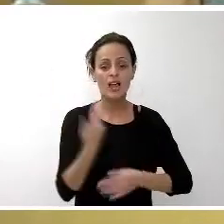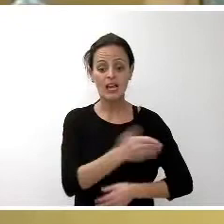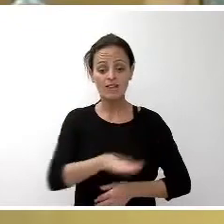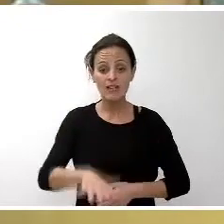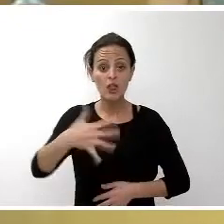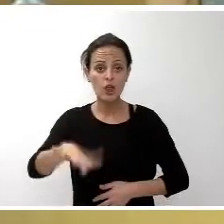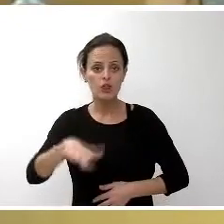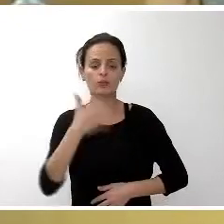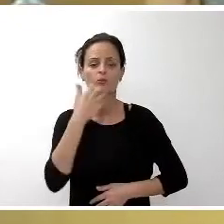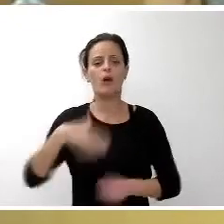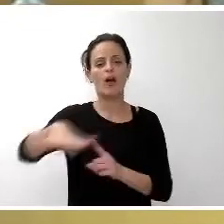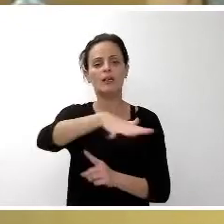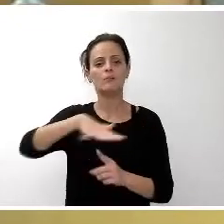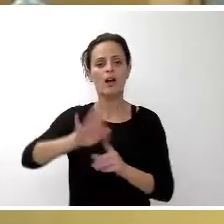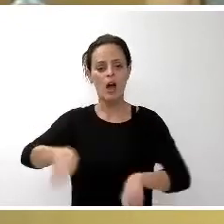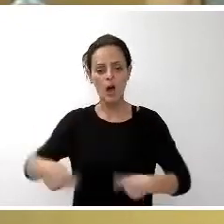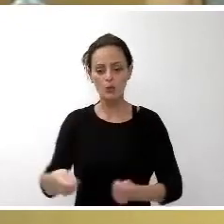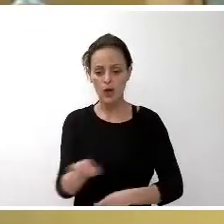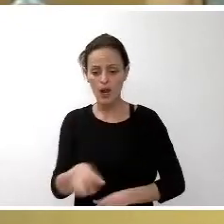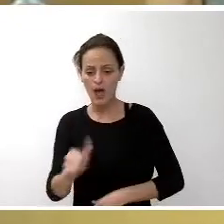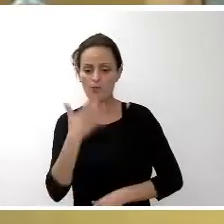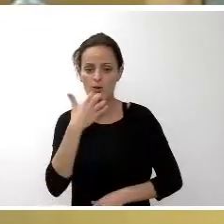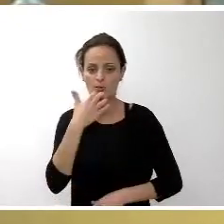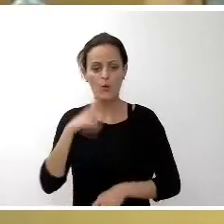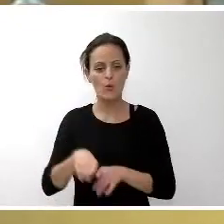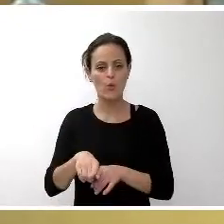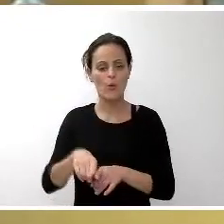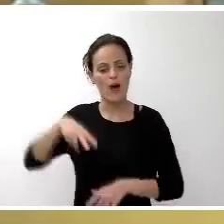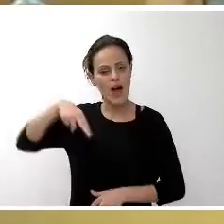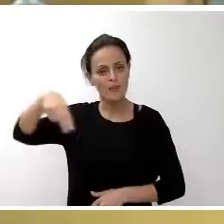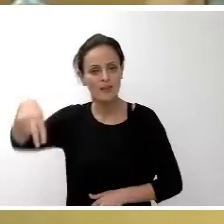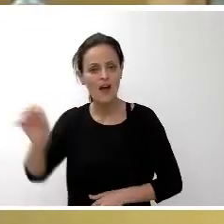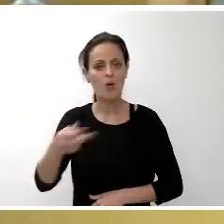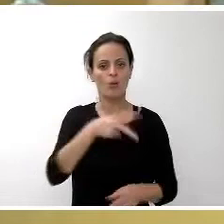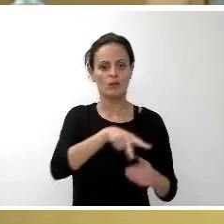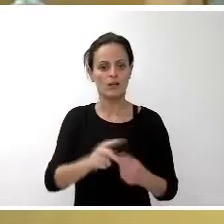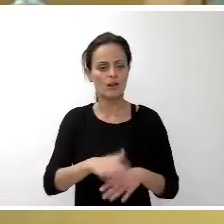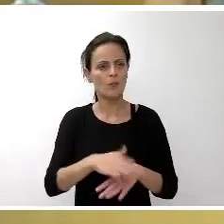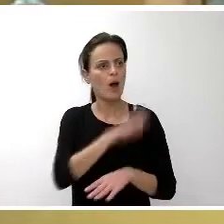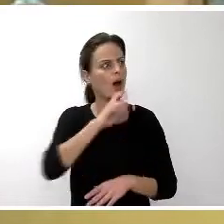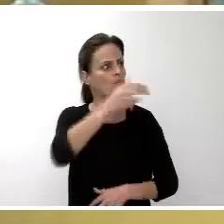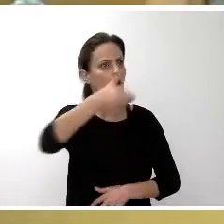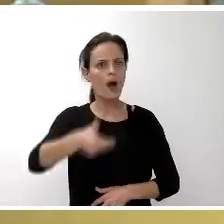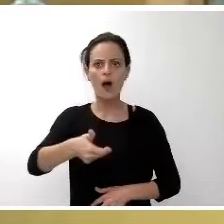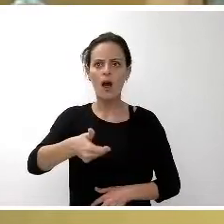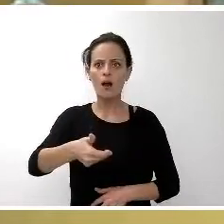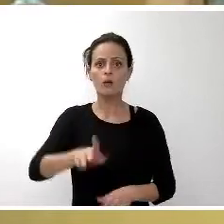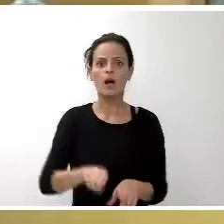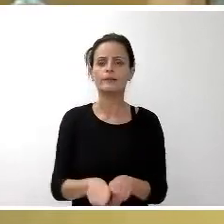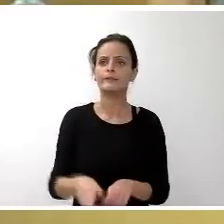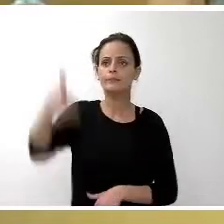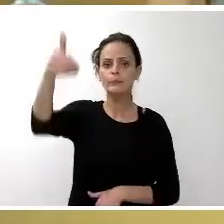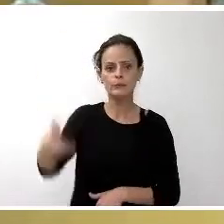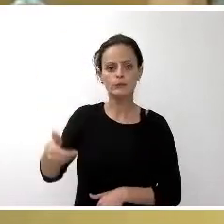los espacios naturales de la isla, como caminatas y talleres que nos permitan valorar la importancia de nuestros bosques y la